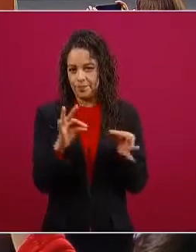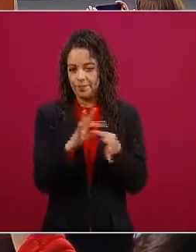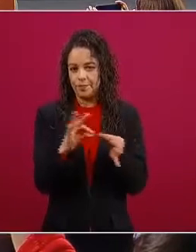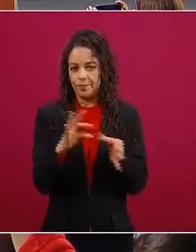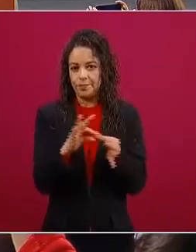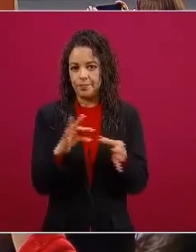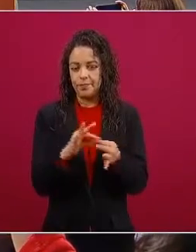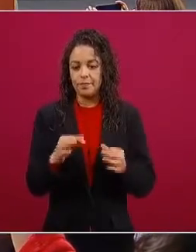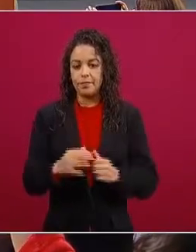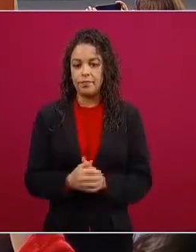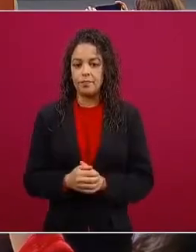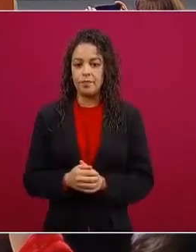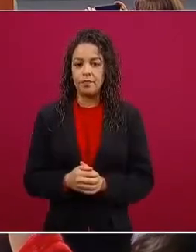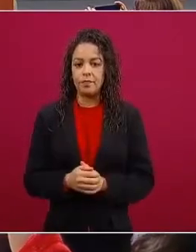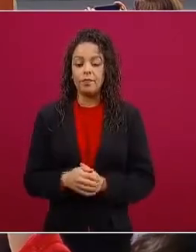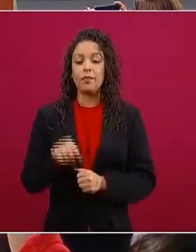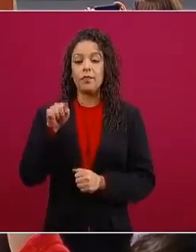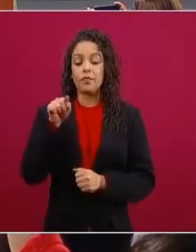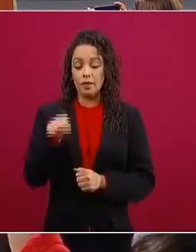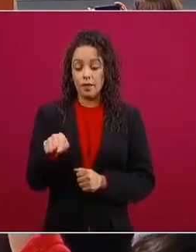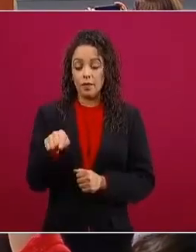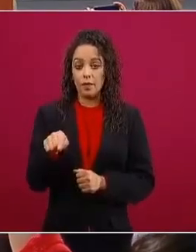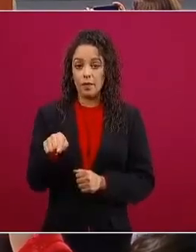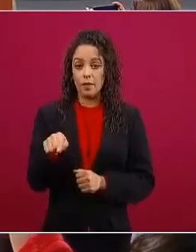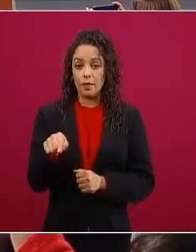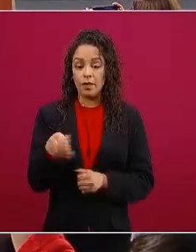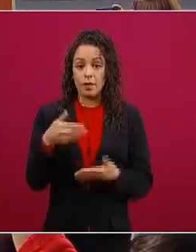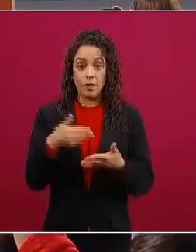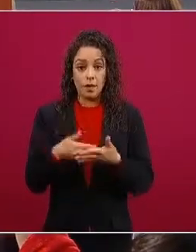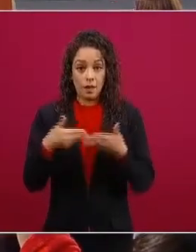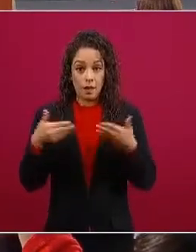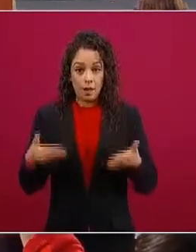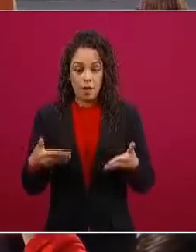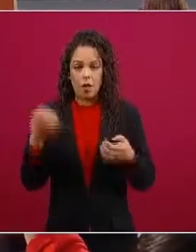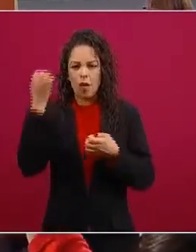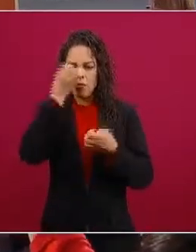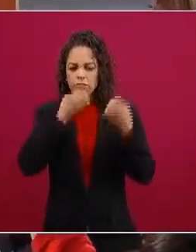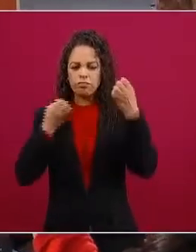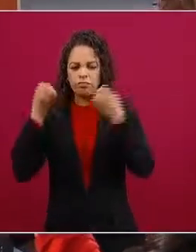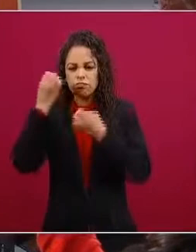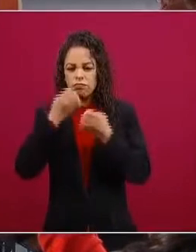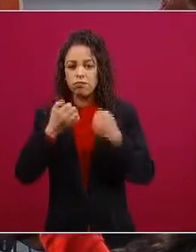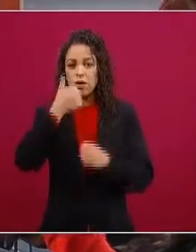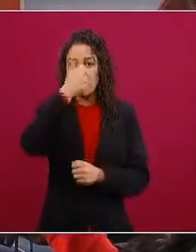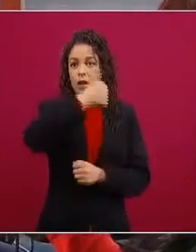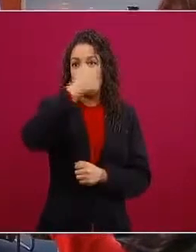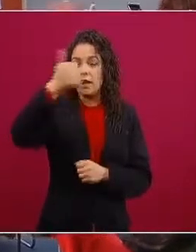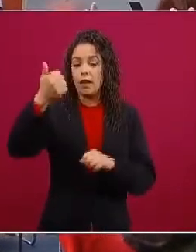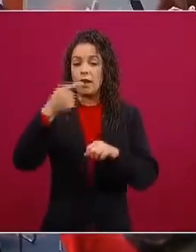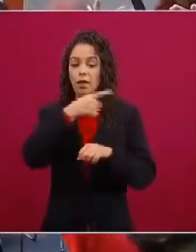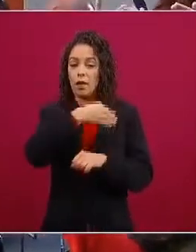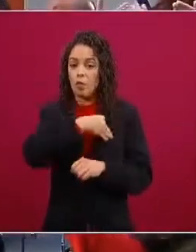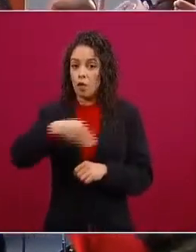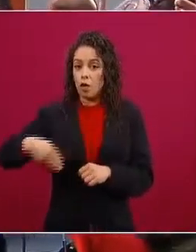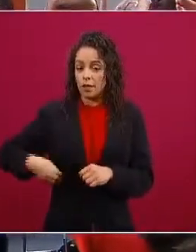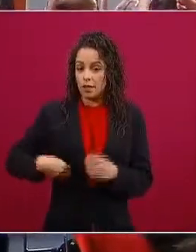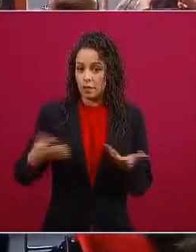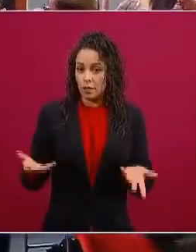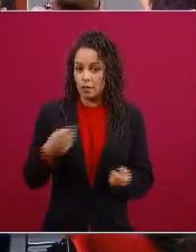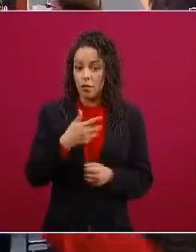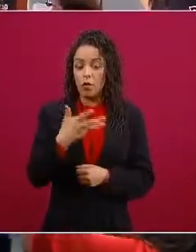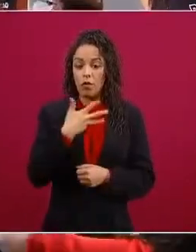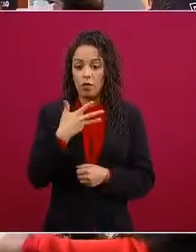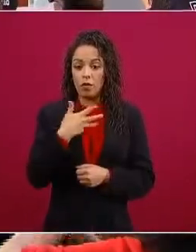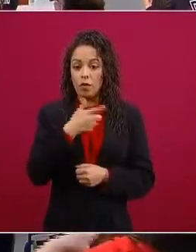si es la movilidad de lo que se está haciendo ahora es un estudio municipal de cuáles son los municipios que están cumpliendo las